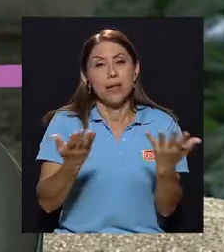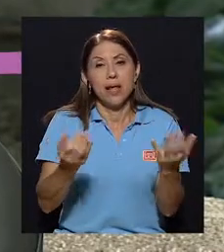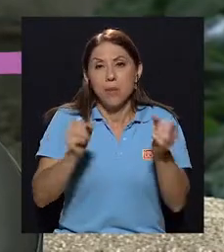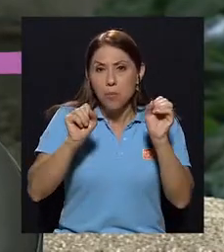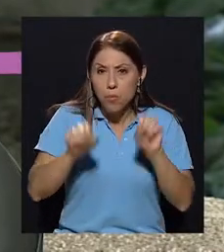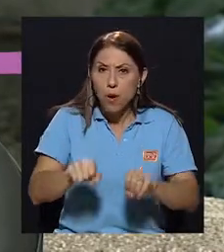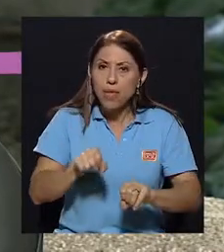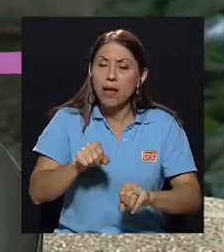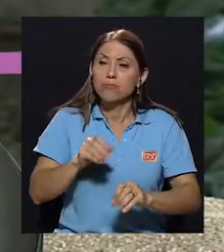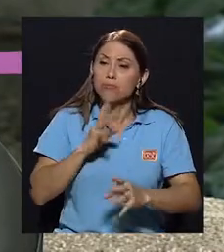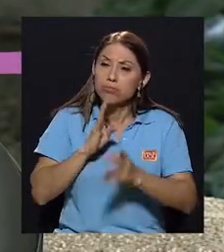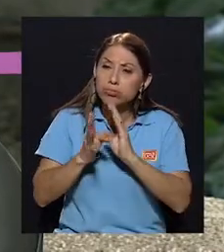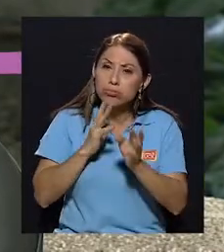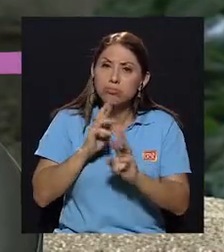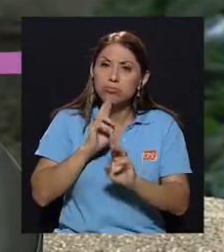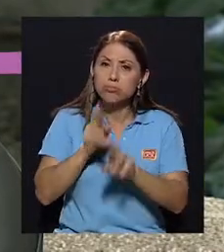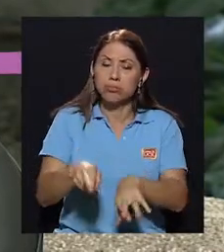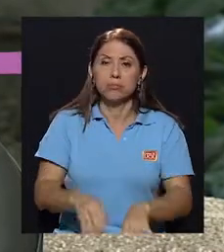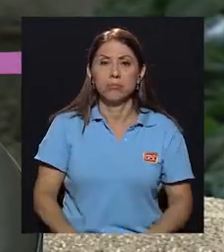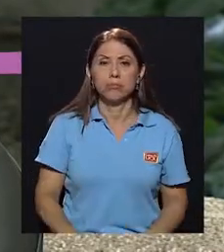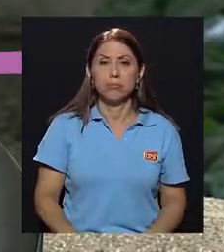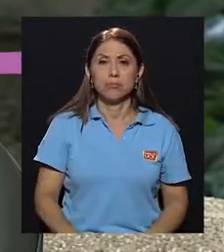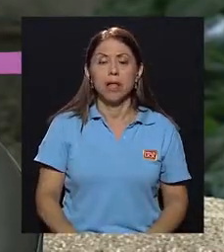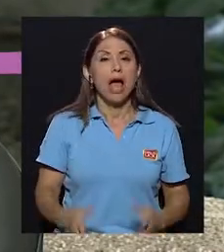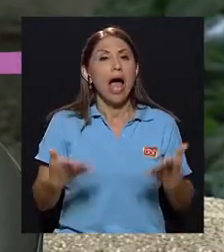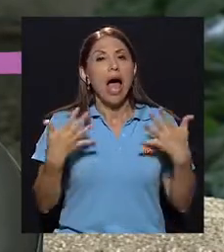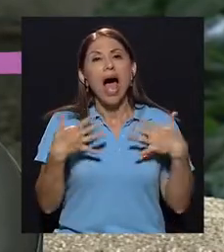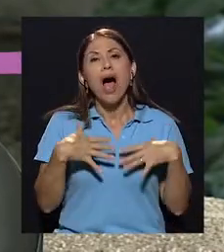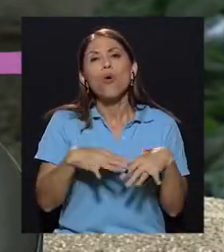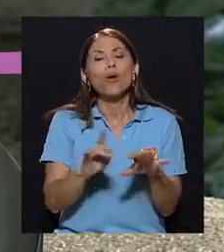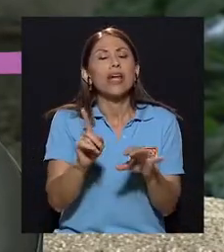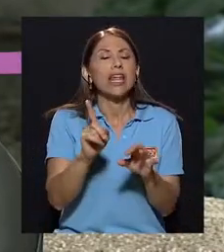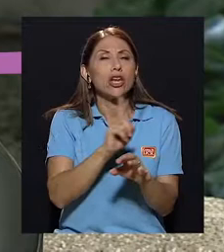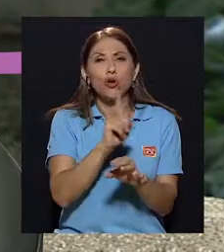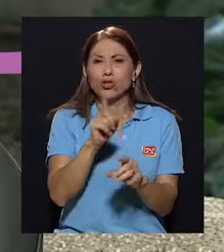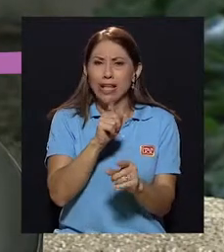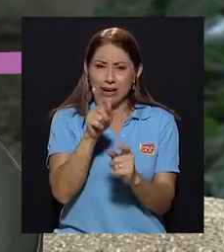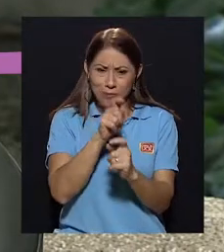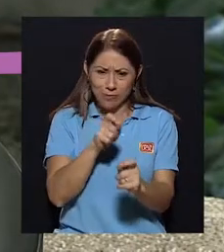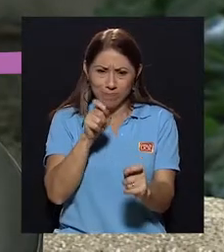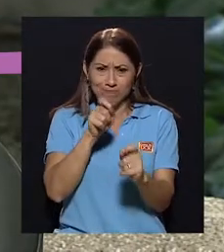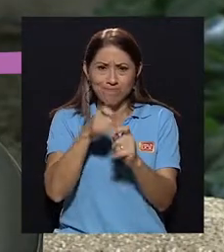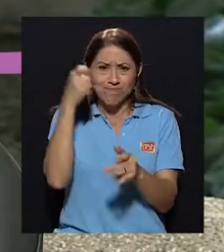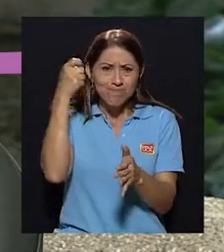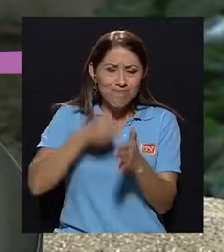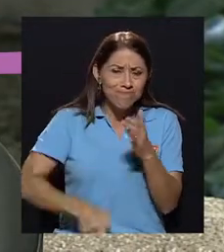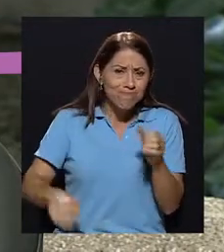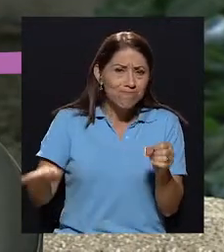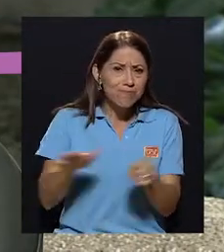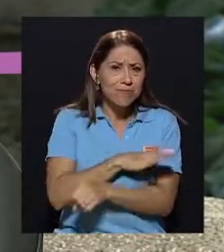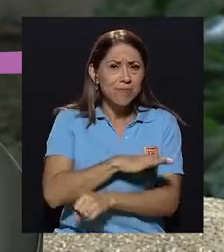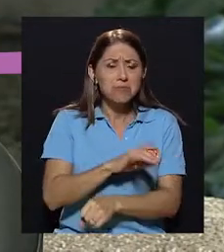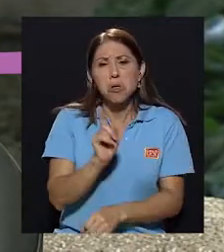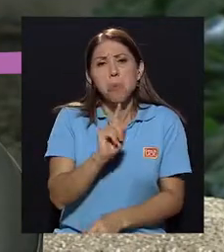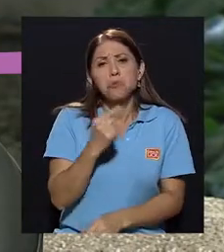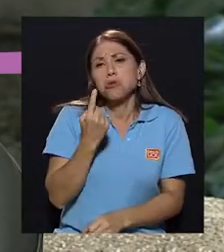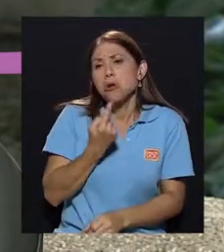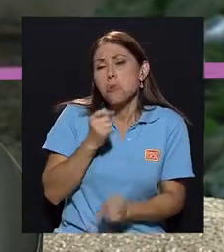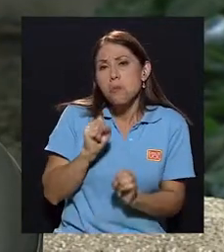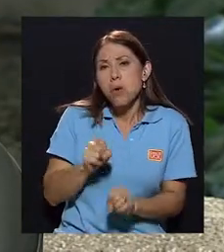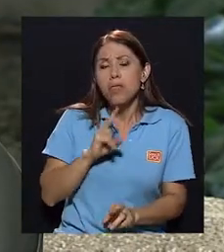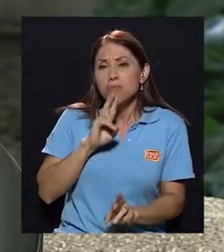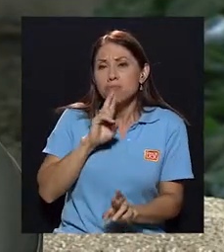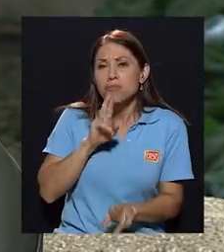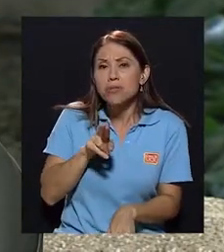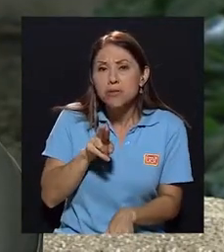puedan dar respuesta, aunque no sean respuestas totalizantes, sino más bien respuestas pequeñitas